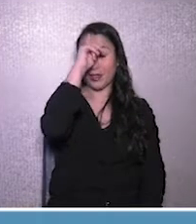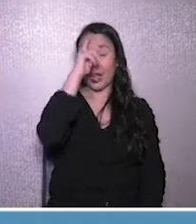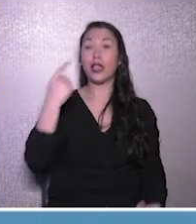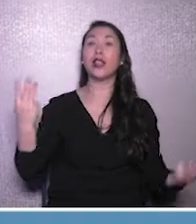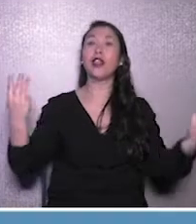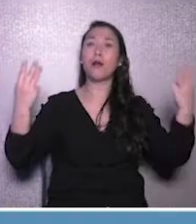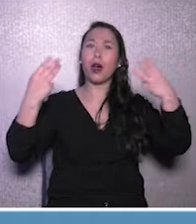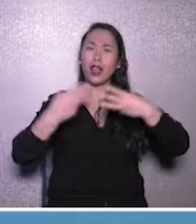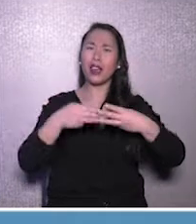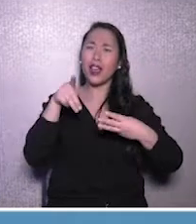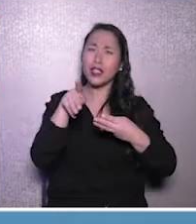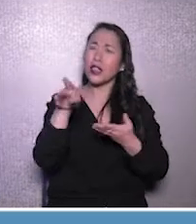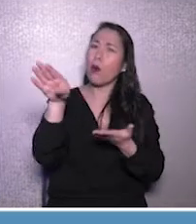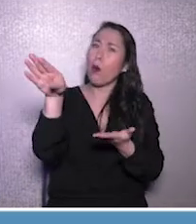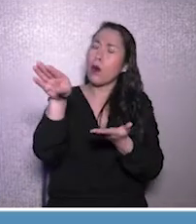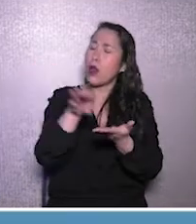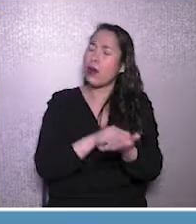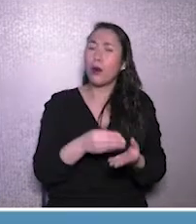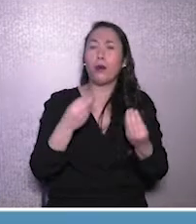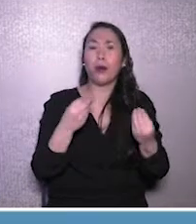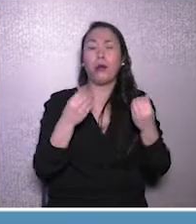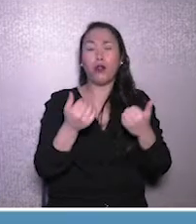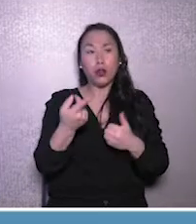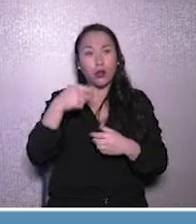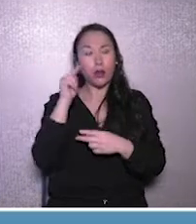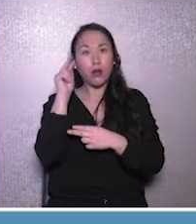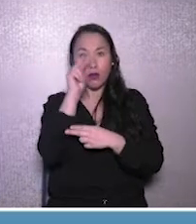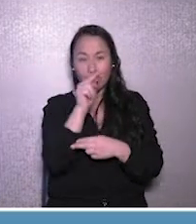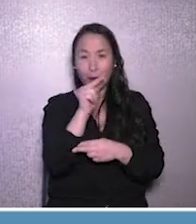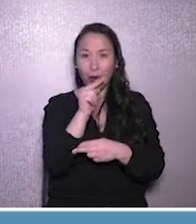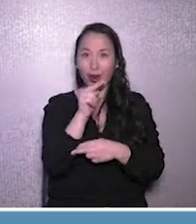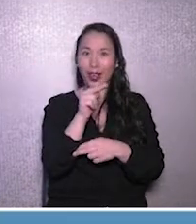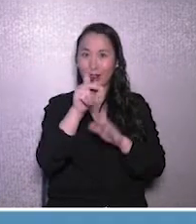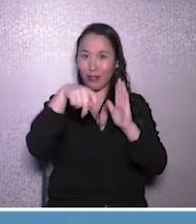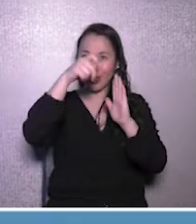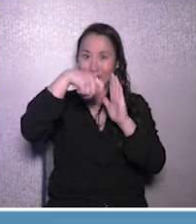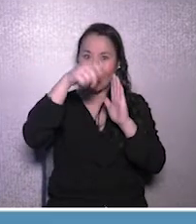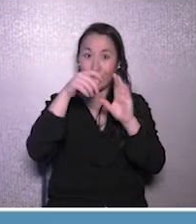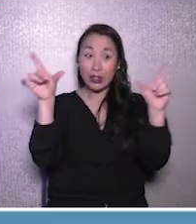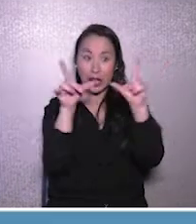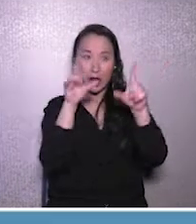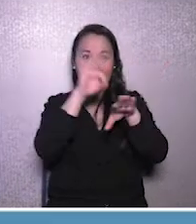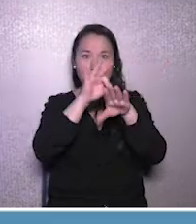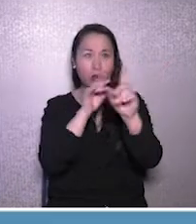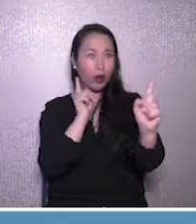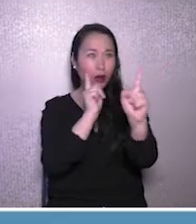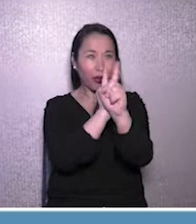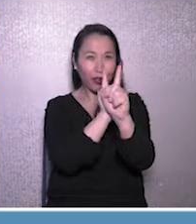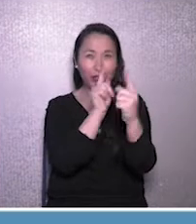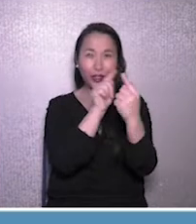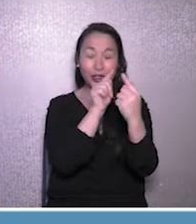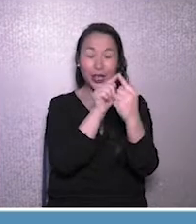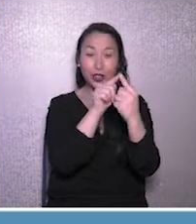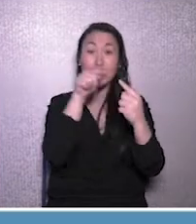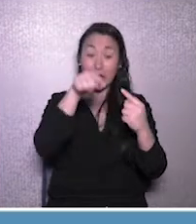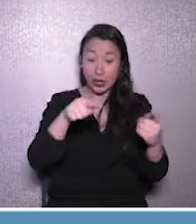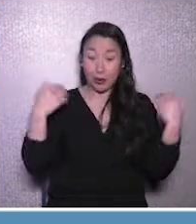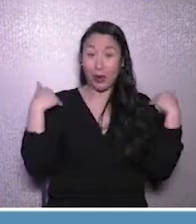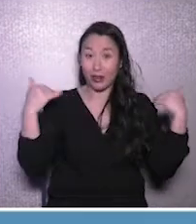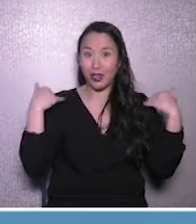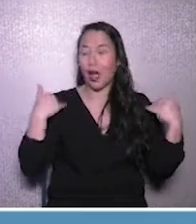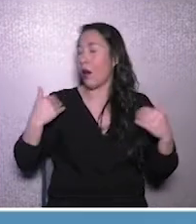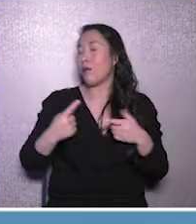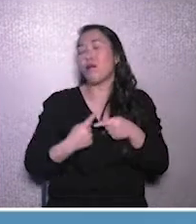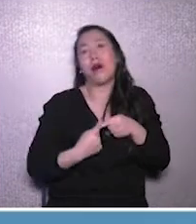Un muy buen ejemplo de lo que acabamos de ver recién en el video. La telemedicina. Y este ejercicio, lo que tenemos que hacer ahora es escalarlo.